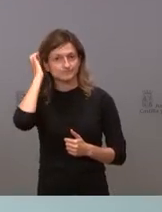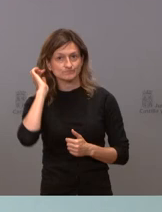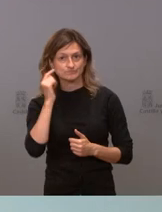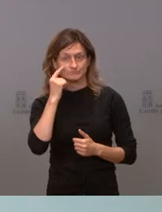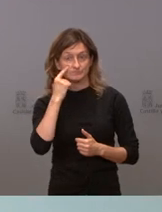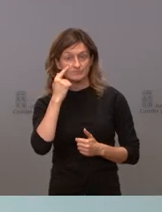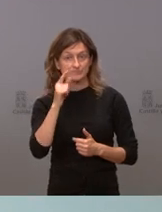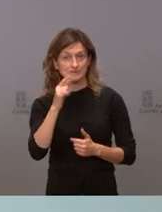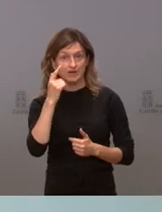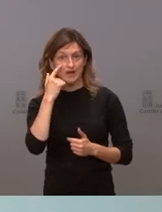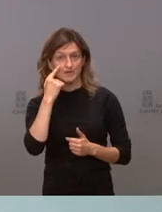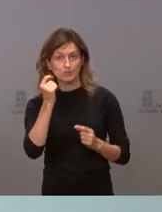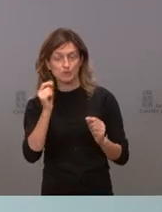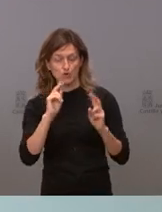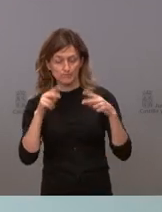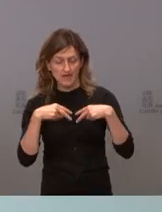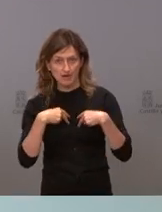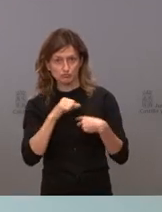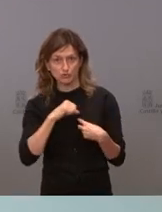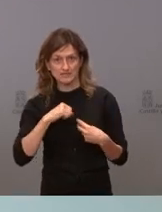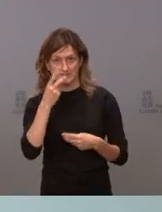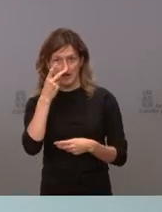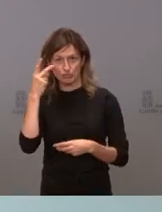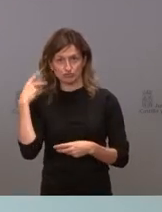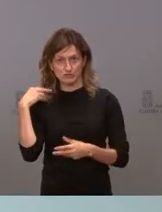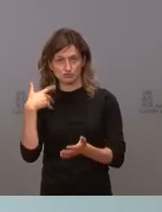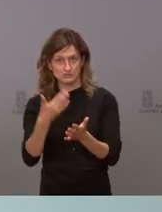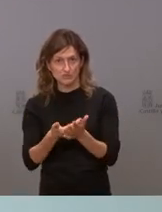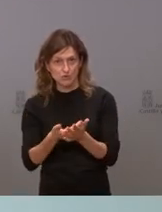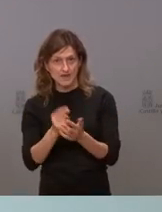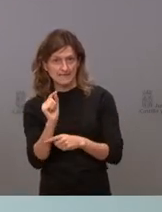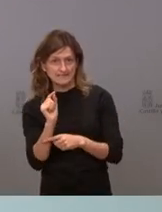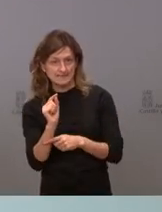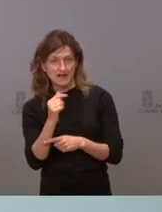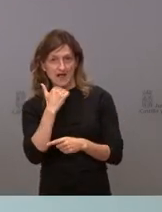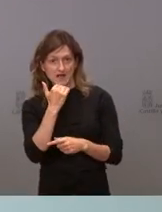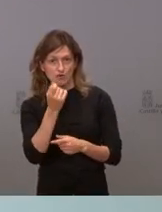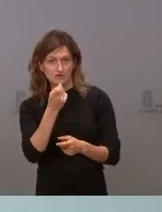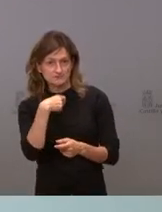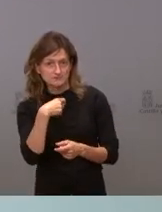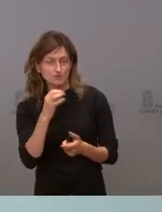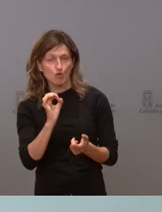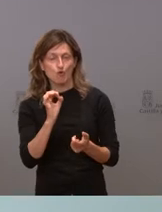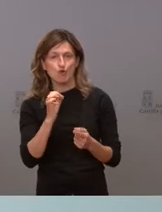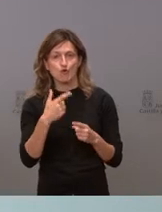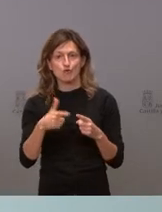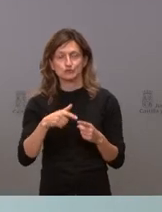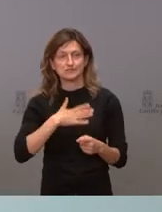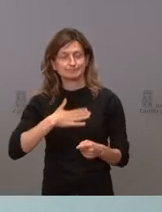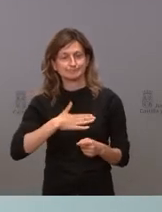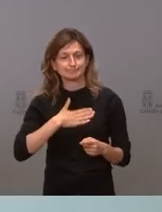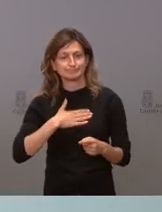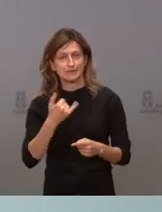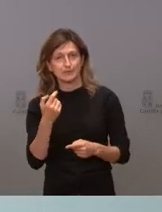que hagan un poco de autocrítica de estos dos años, supongo que algo se les habrá quedado en el tintero, habrá algo de lo que no estén del todo satisfechos,